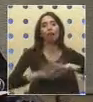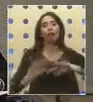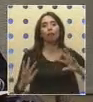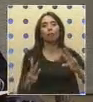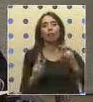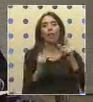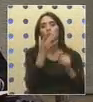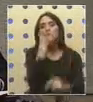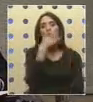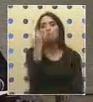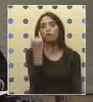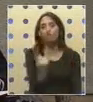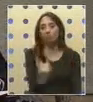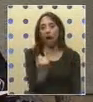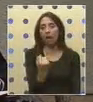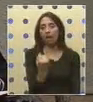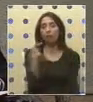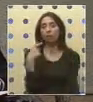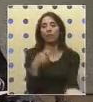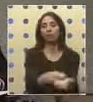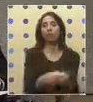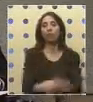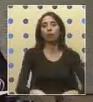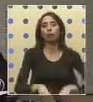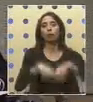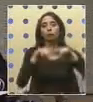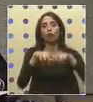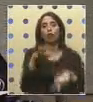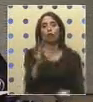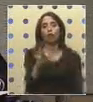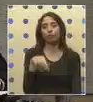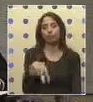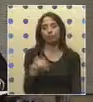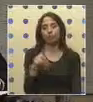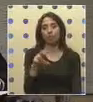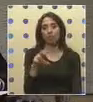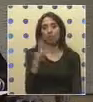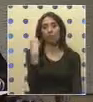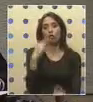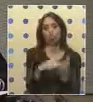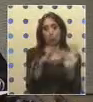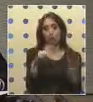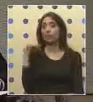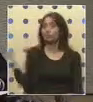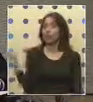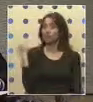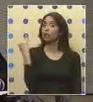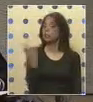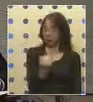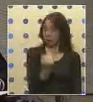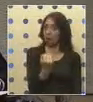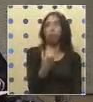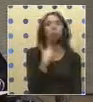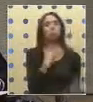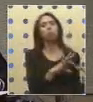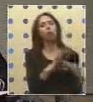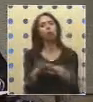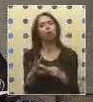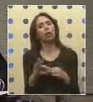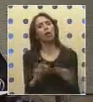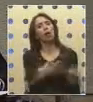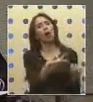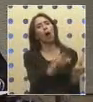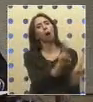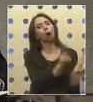Flaco adquiridos con fondos del FNDR del 2009 y en caso afirmativo las razones por las cuales se otorgó dicha